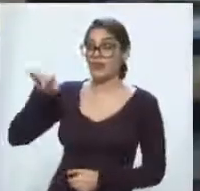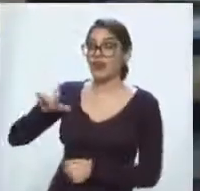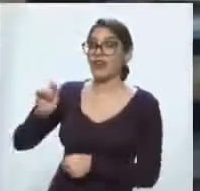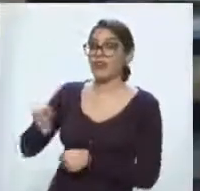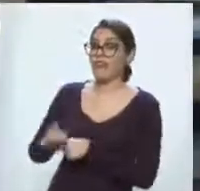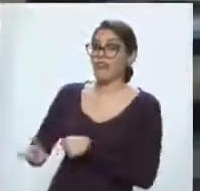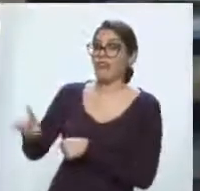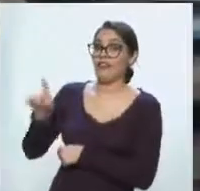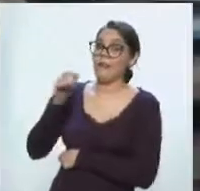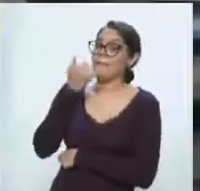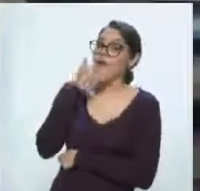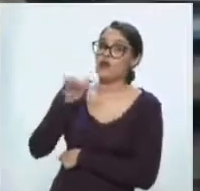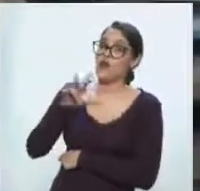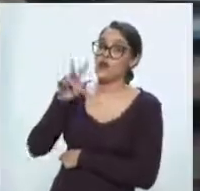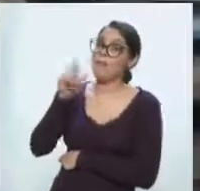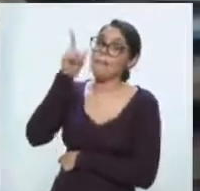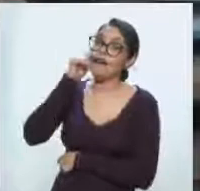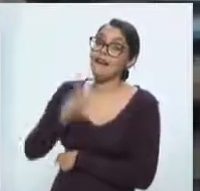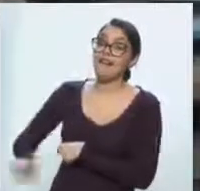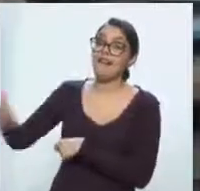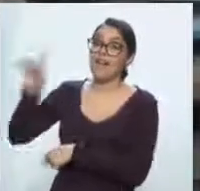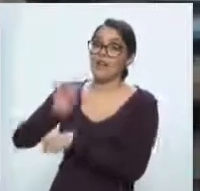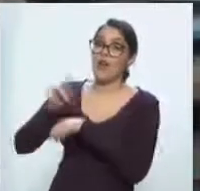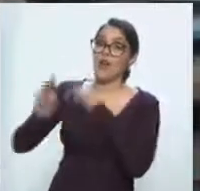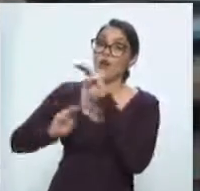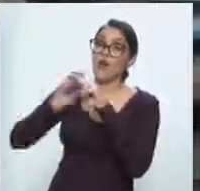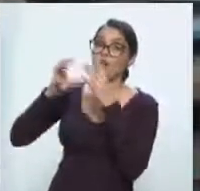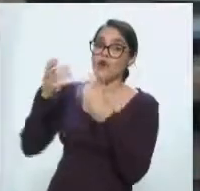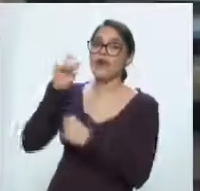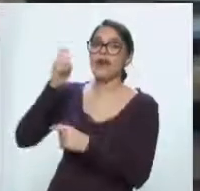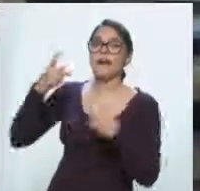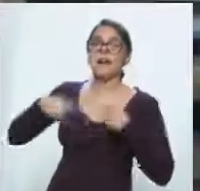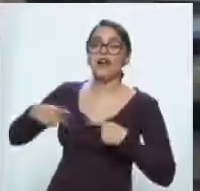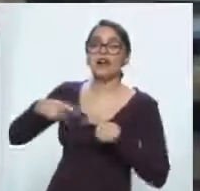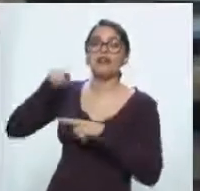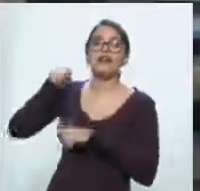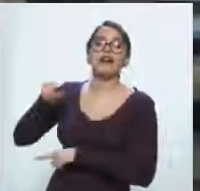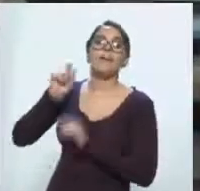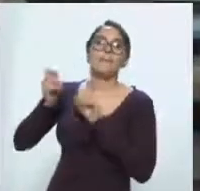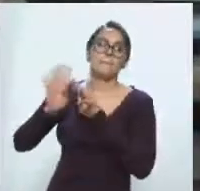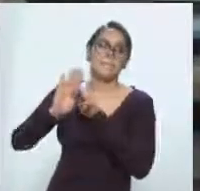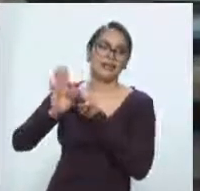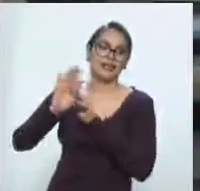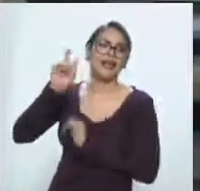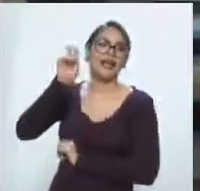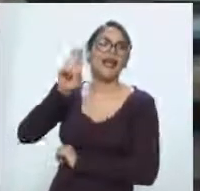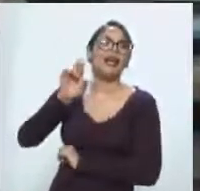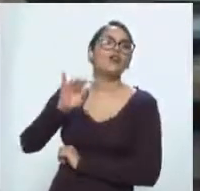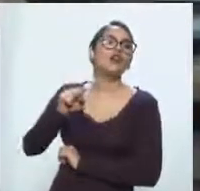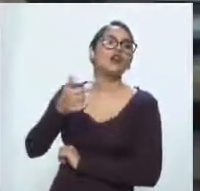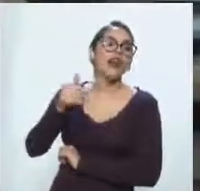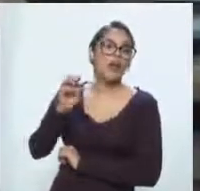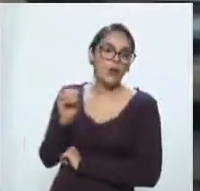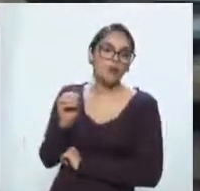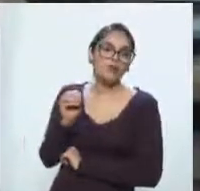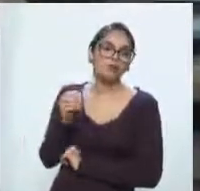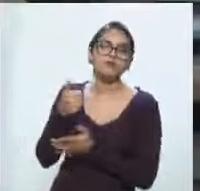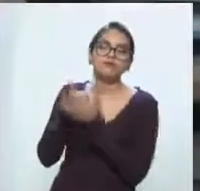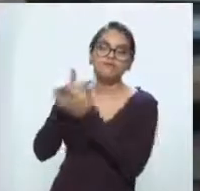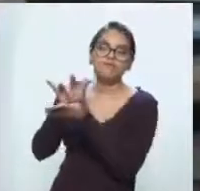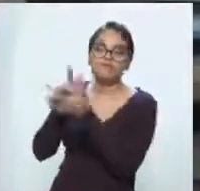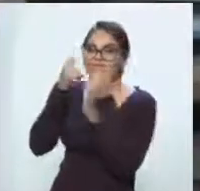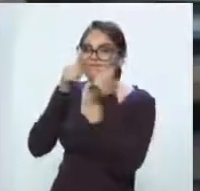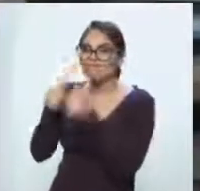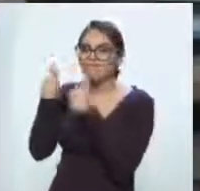conmemora mañana. Es un material que habla sobre la migración en México, dos fenómenos sociales importantes,